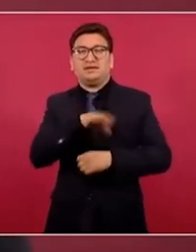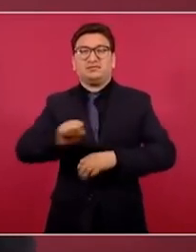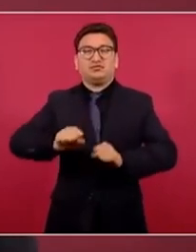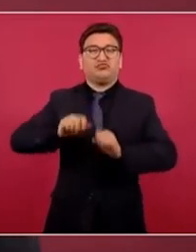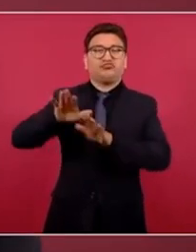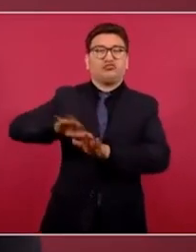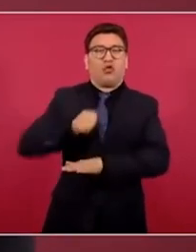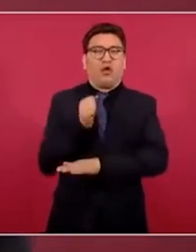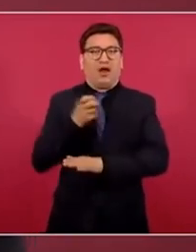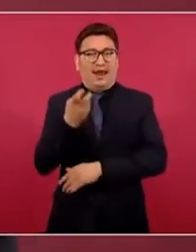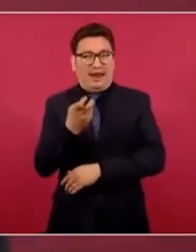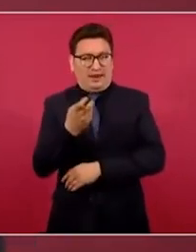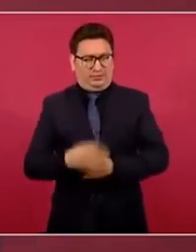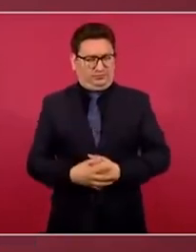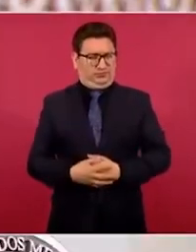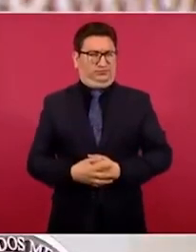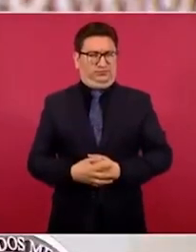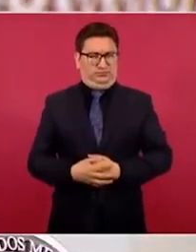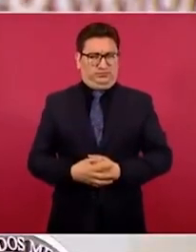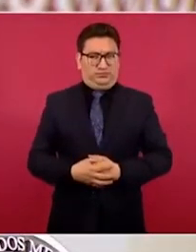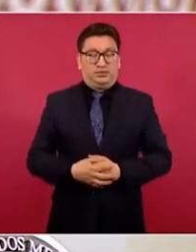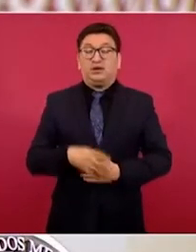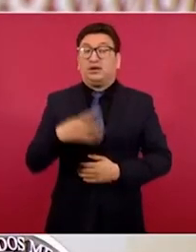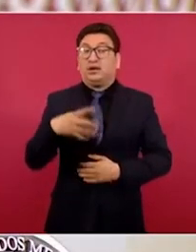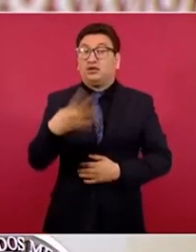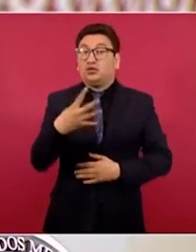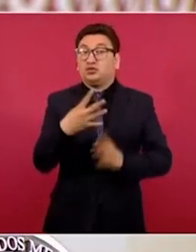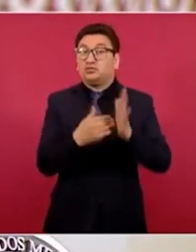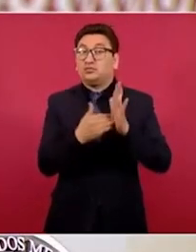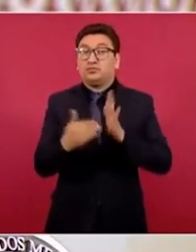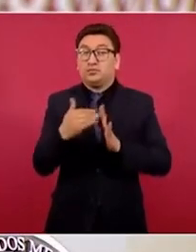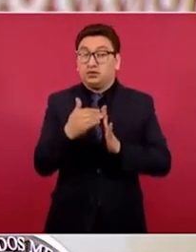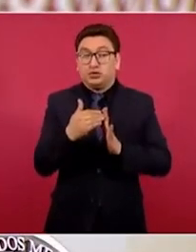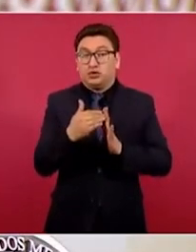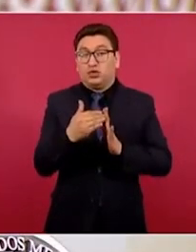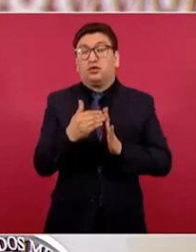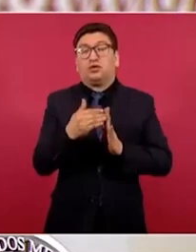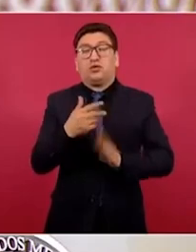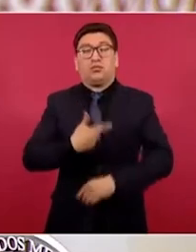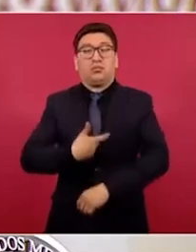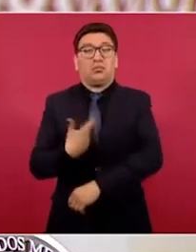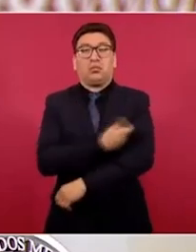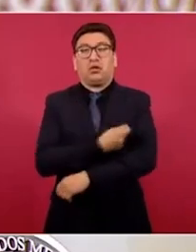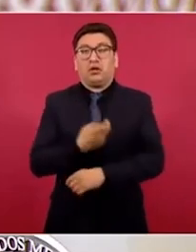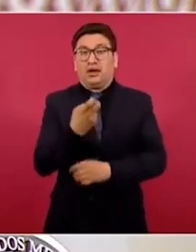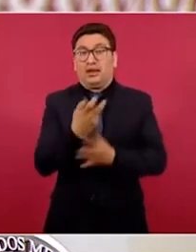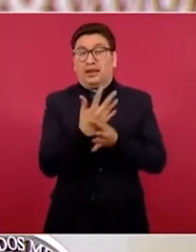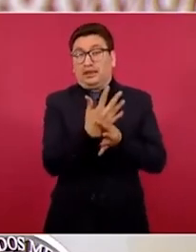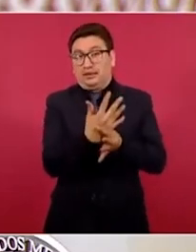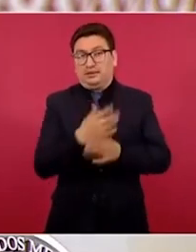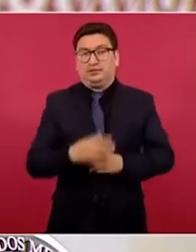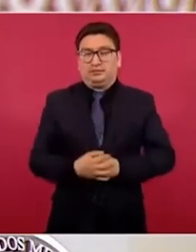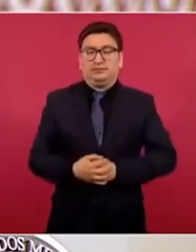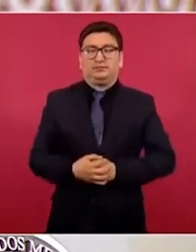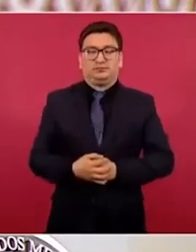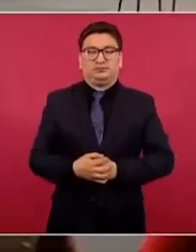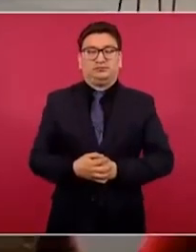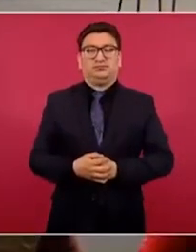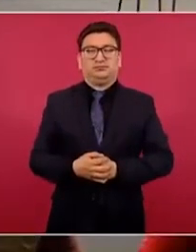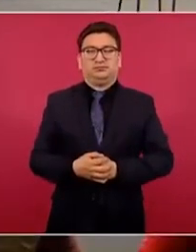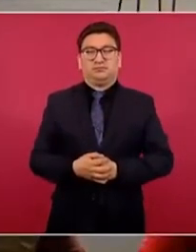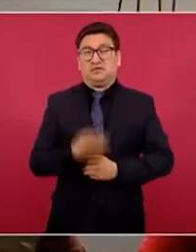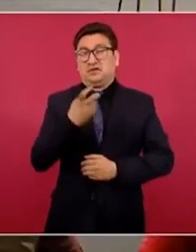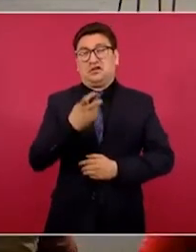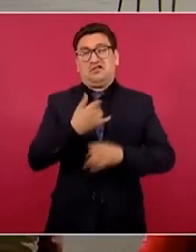Social, de los cuales 14 millones fueron vacunas del esquema básico, pues esta